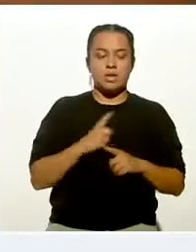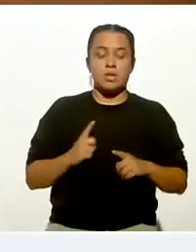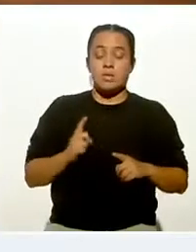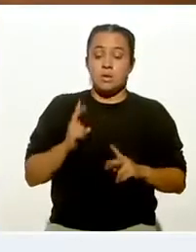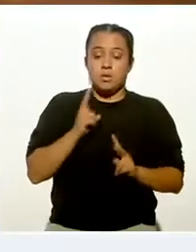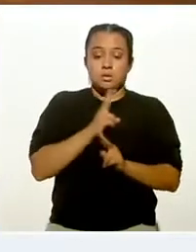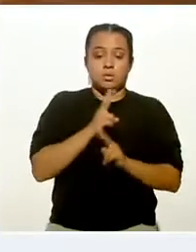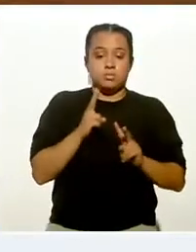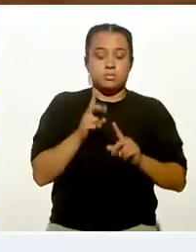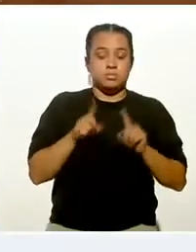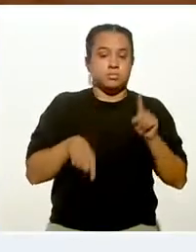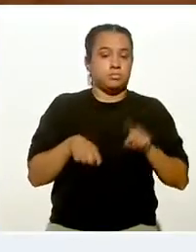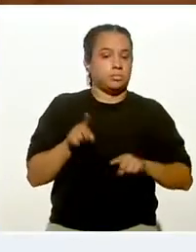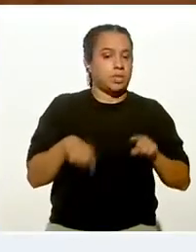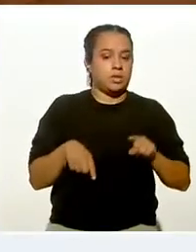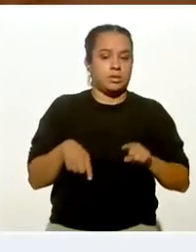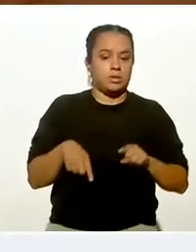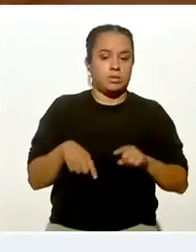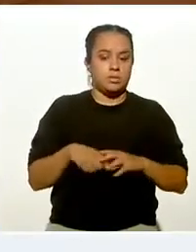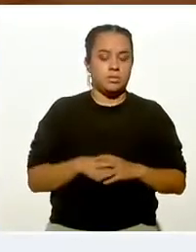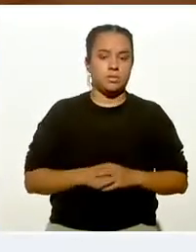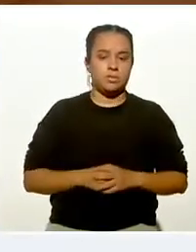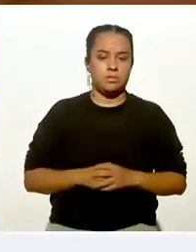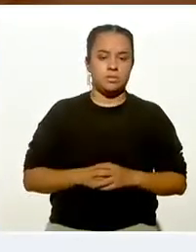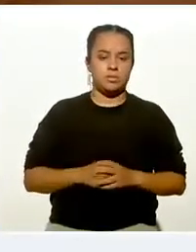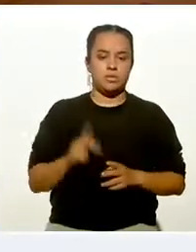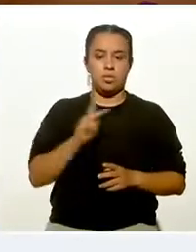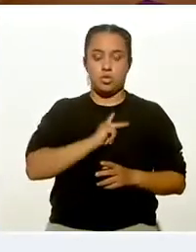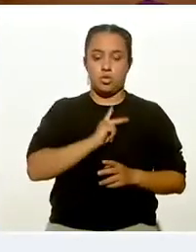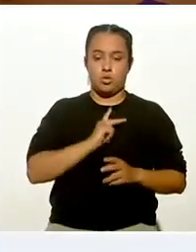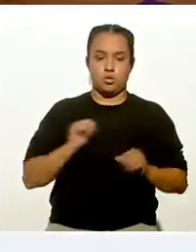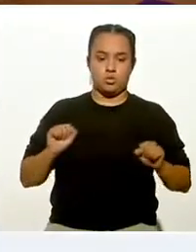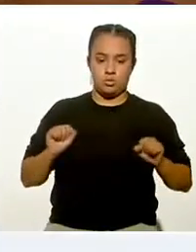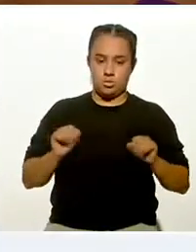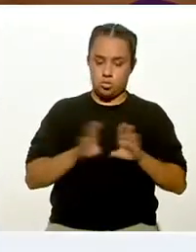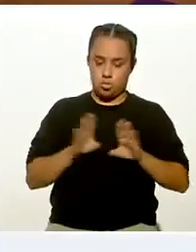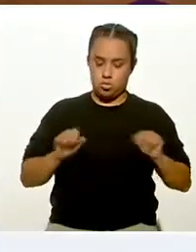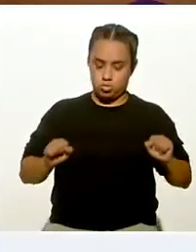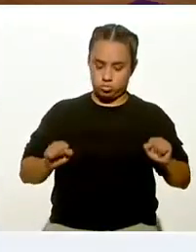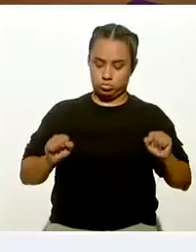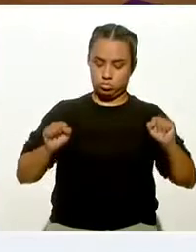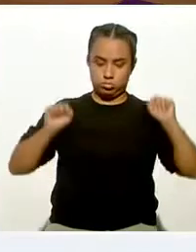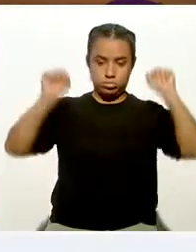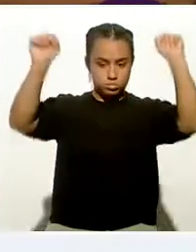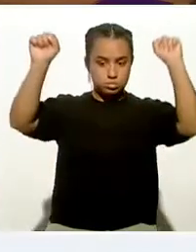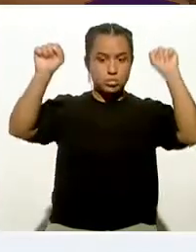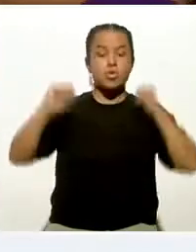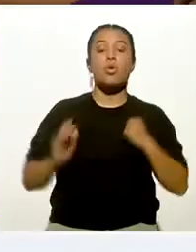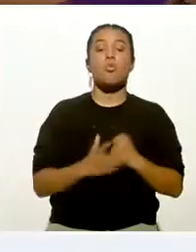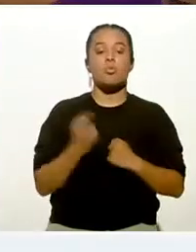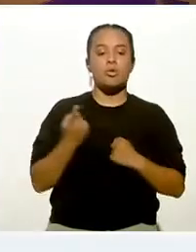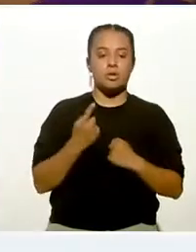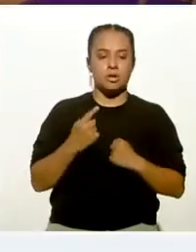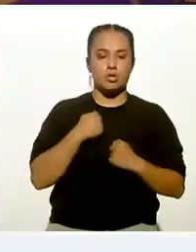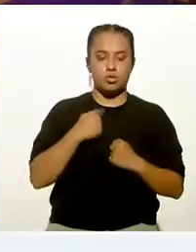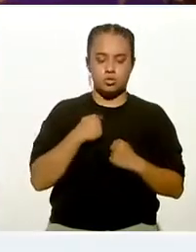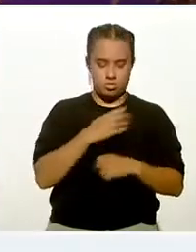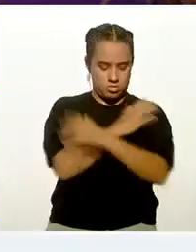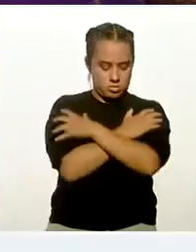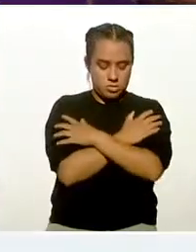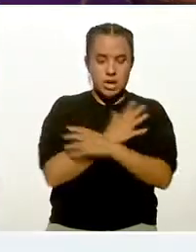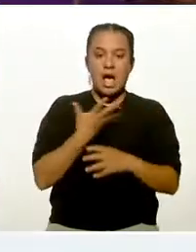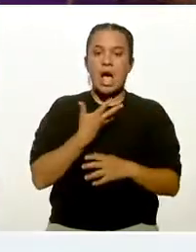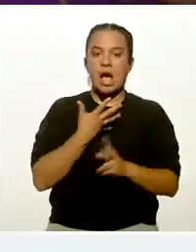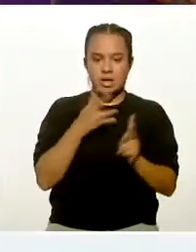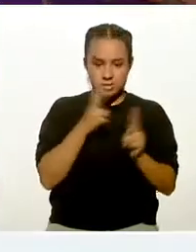al ritmo en el que estoy yo levantando la pesa. ¿Por qué? Porque estoy oxigenando los músculos que estoy